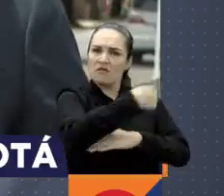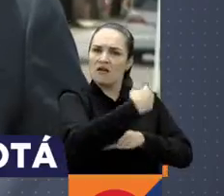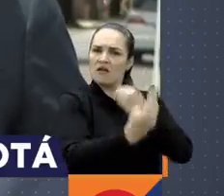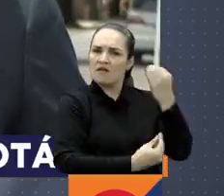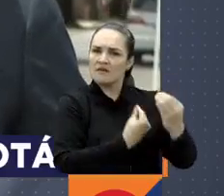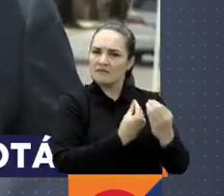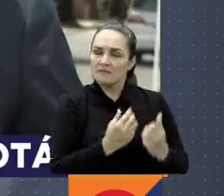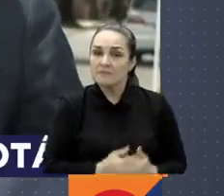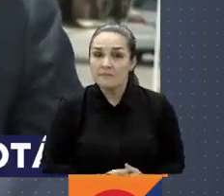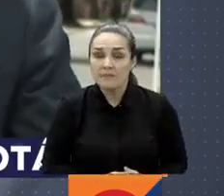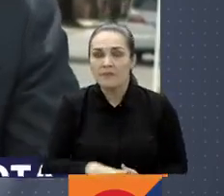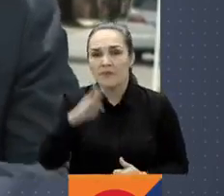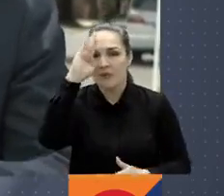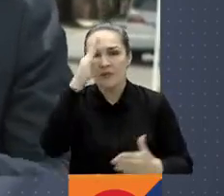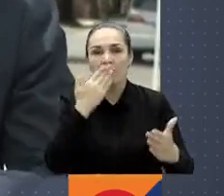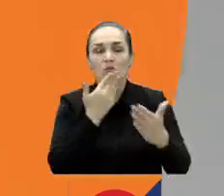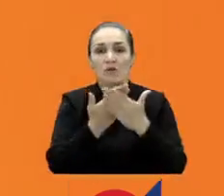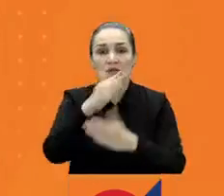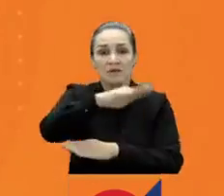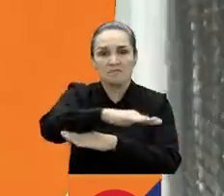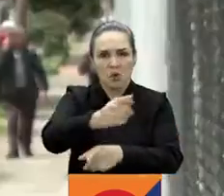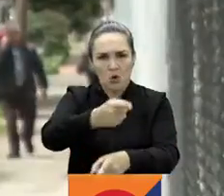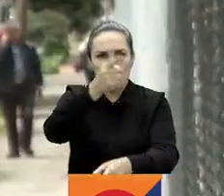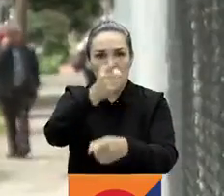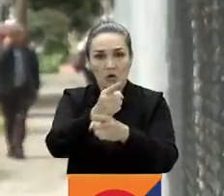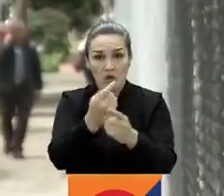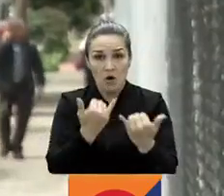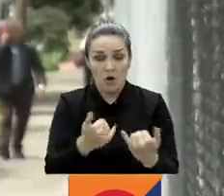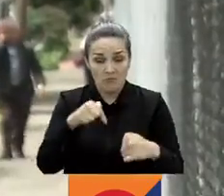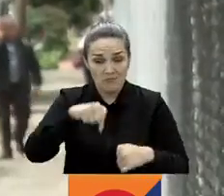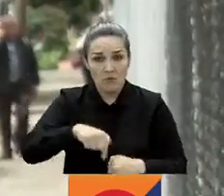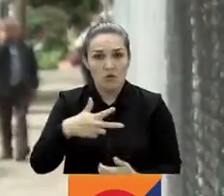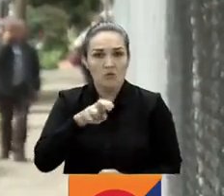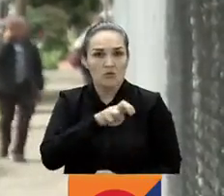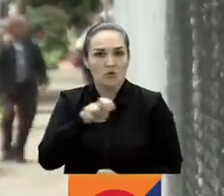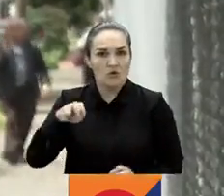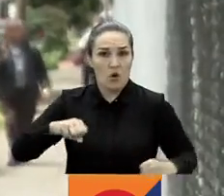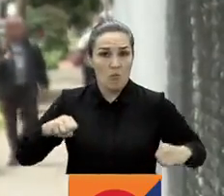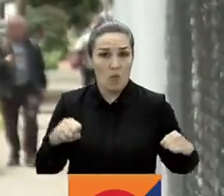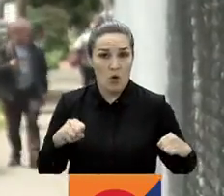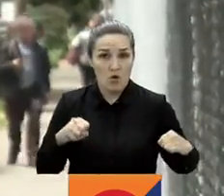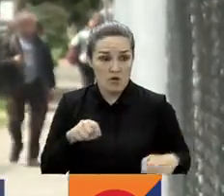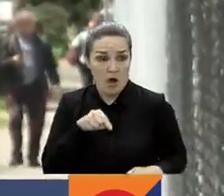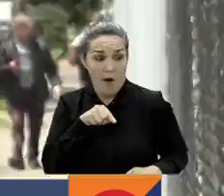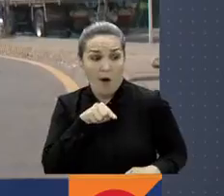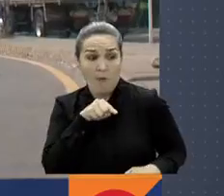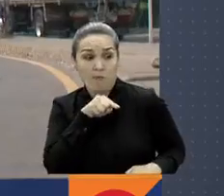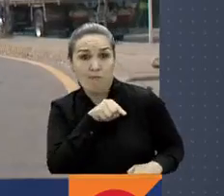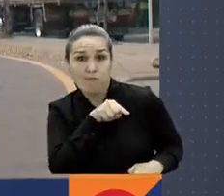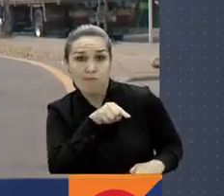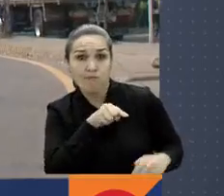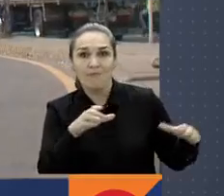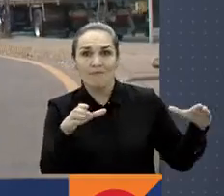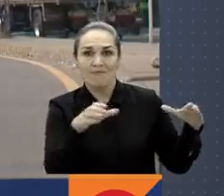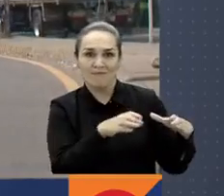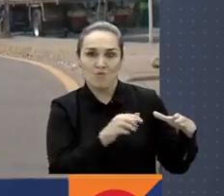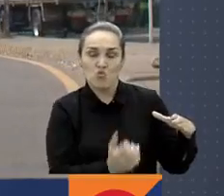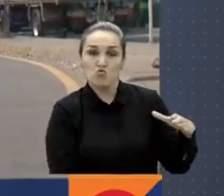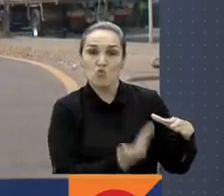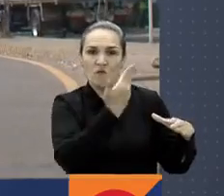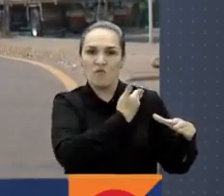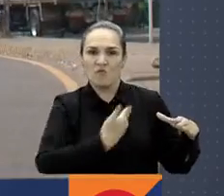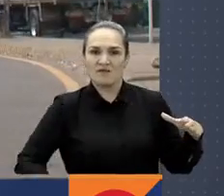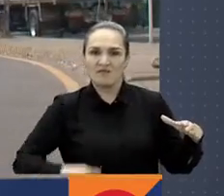Hola, José Fernando, muy buenas tardes. Pues mire, efectivamente, a esta hora aquí en el norte de Bogotá, el presidente electo de los colombianos, Gustavo Petro, adelanta una importante